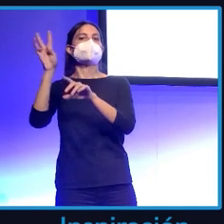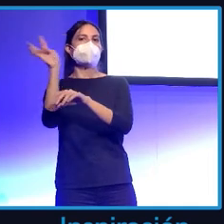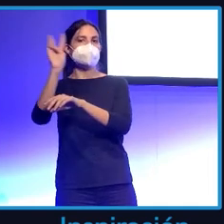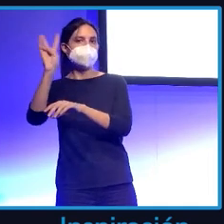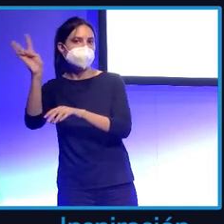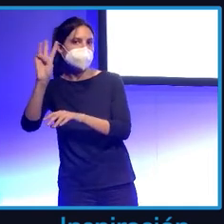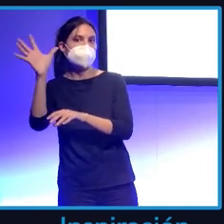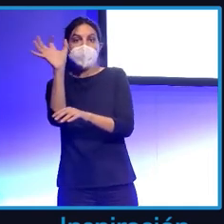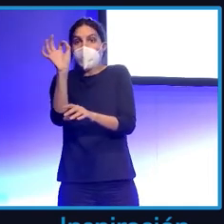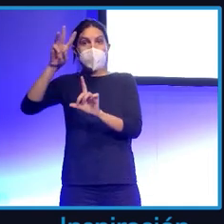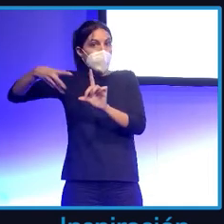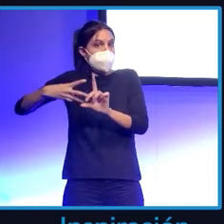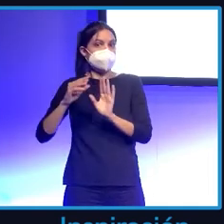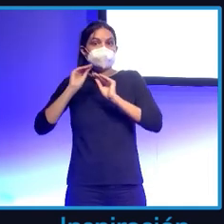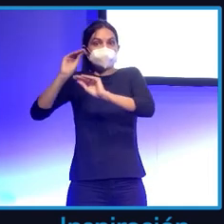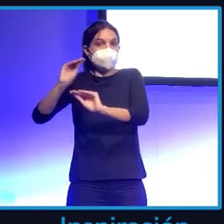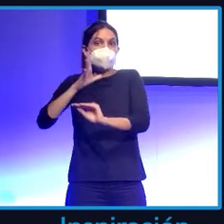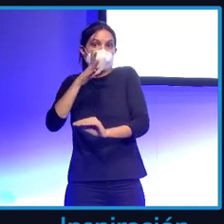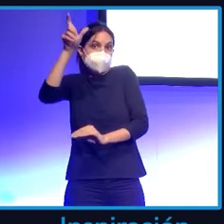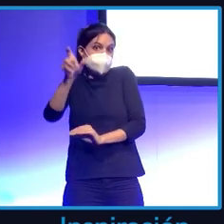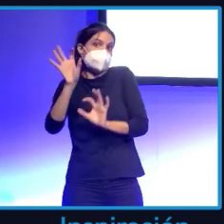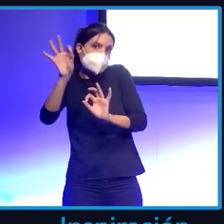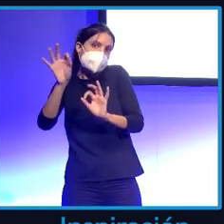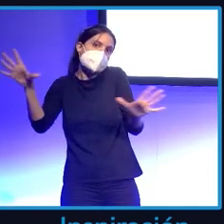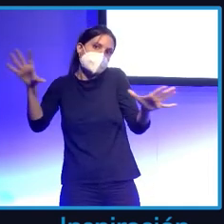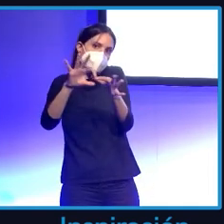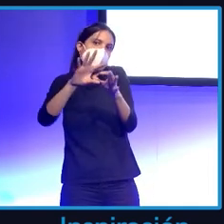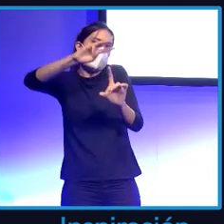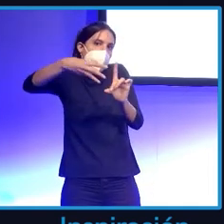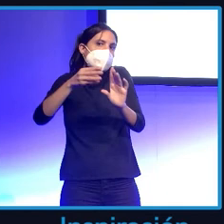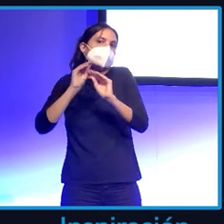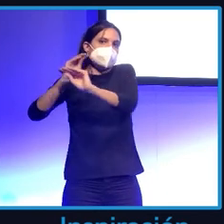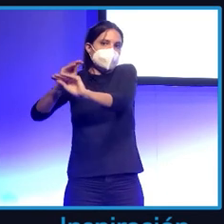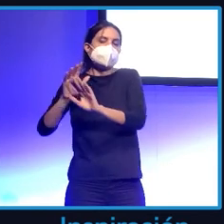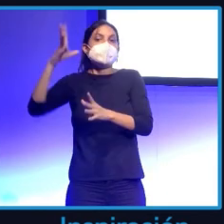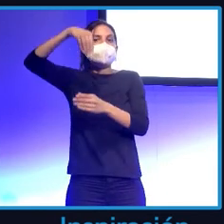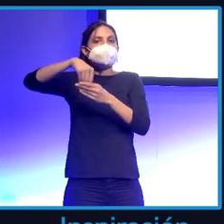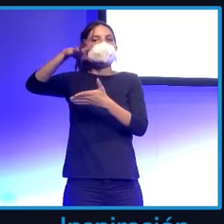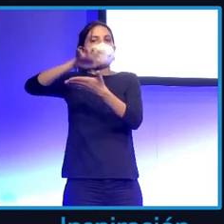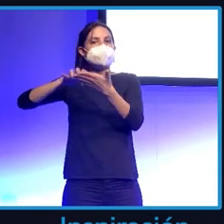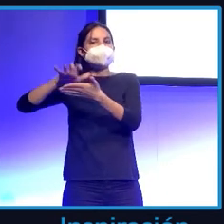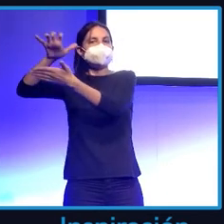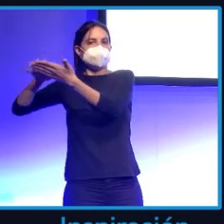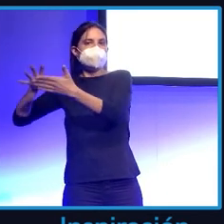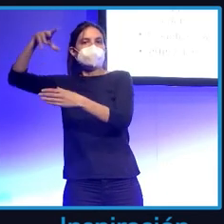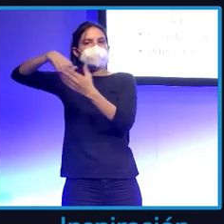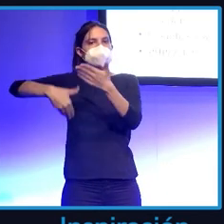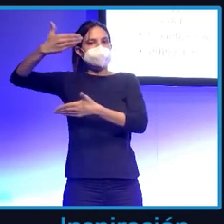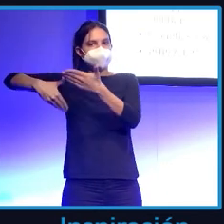de su página web, o sea, él tiene su propia página web y diferentes artículos de prensa sobre él.